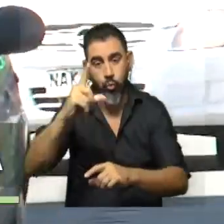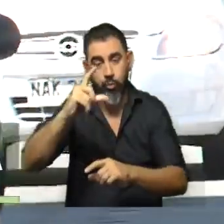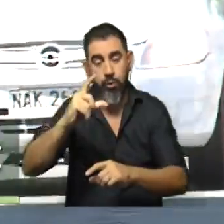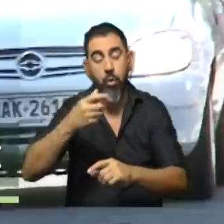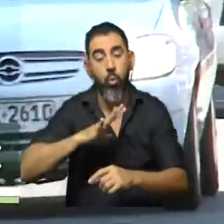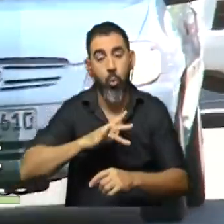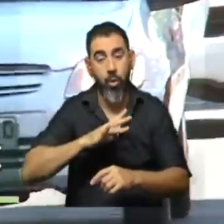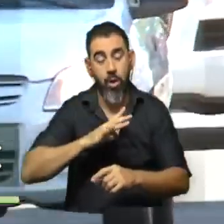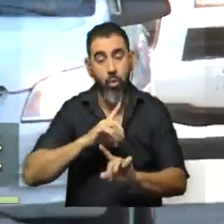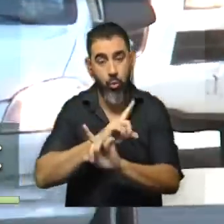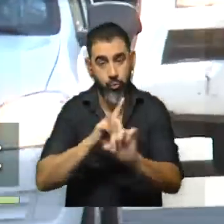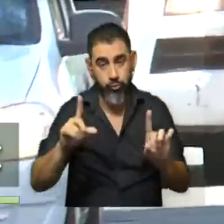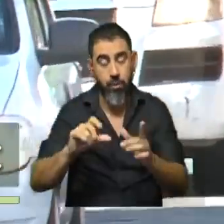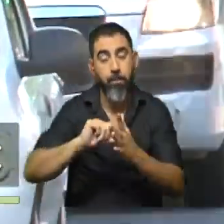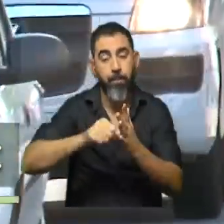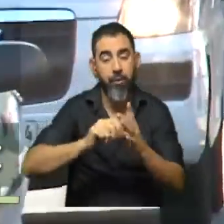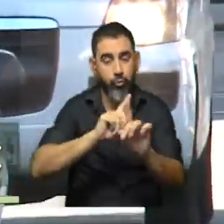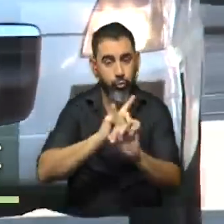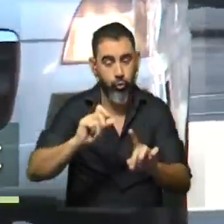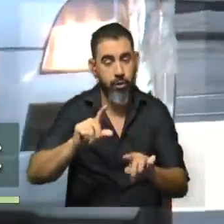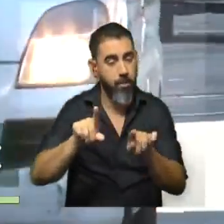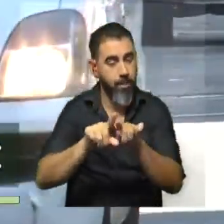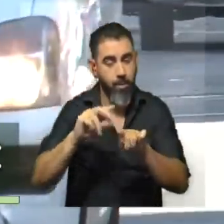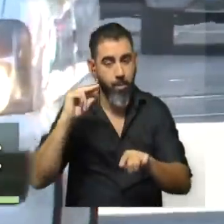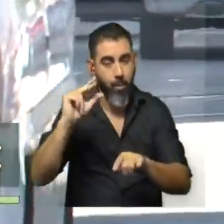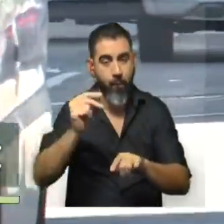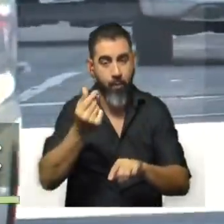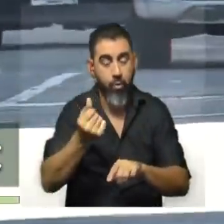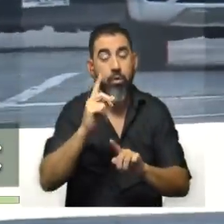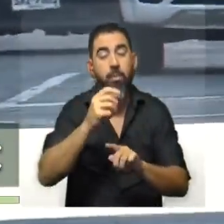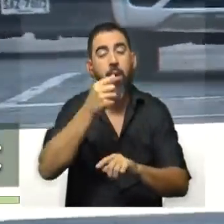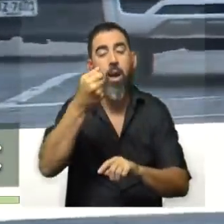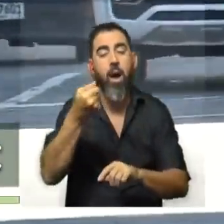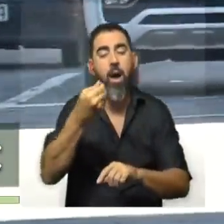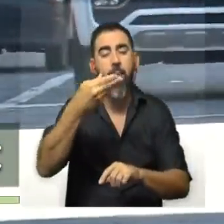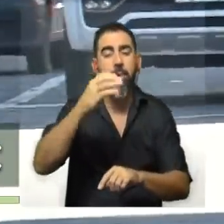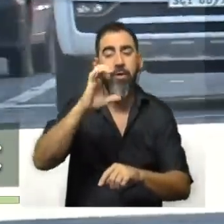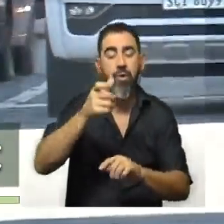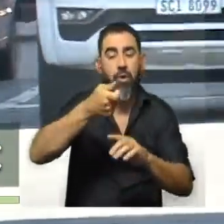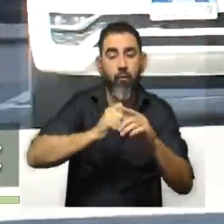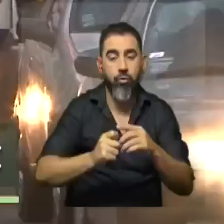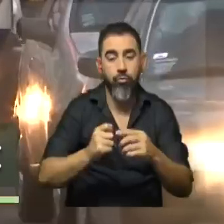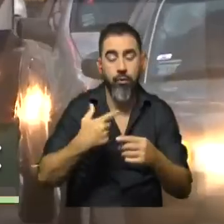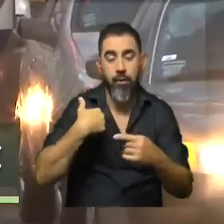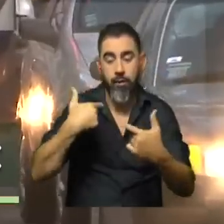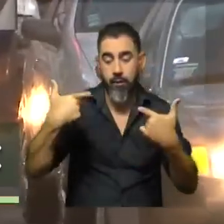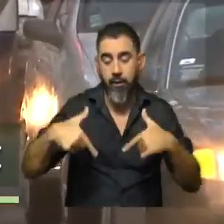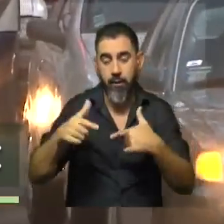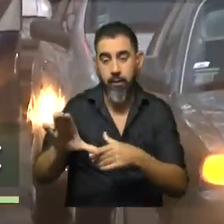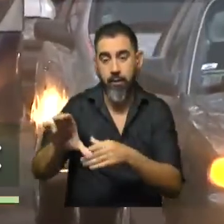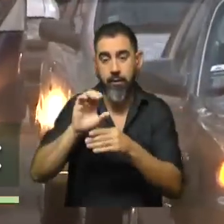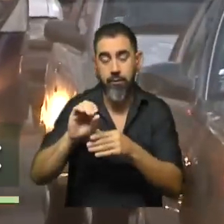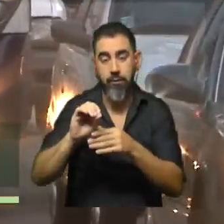el de los jubilados y jubiladas y pensionistas, categoría A. Y tampoco el boleto ABC, absorbiendo el costo de la Intendencia al aumentar